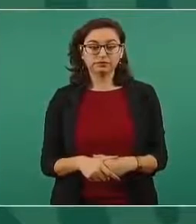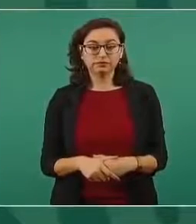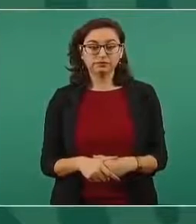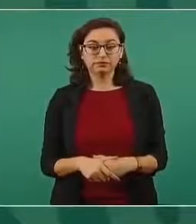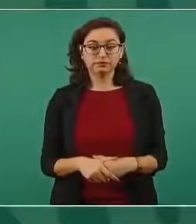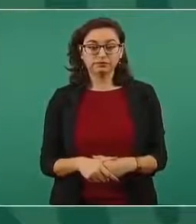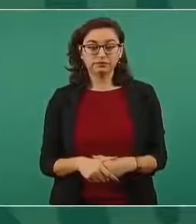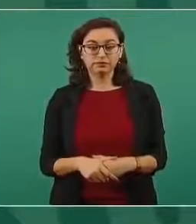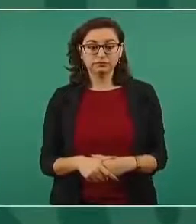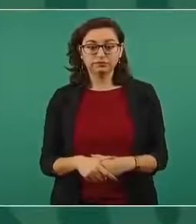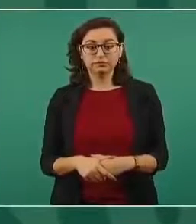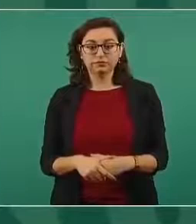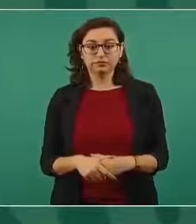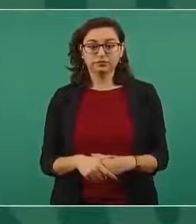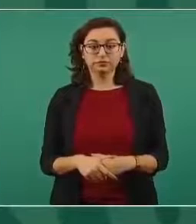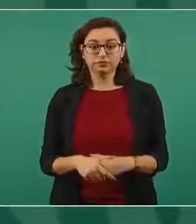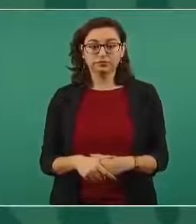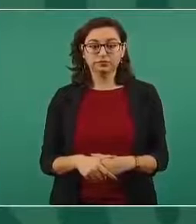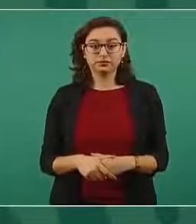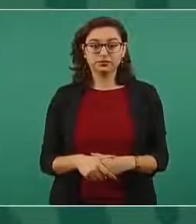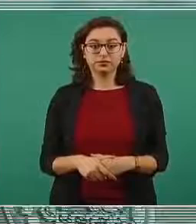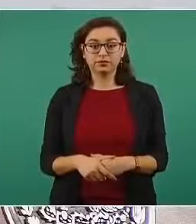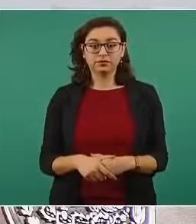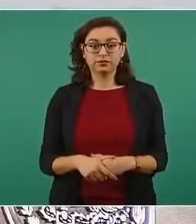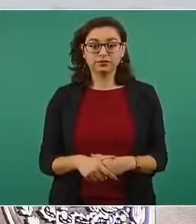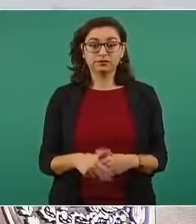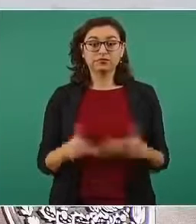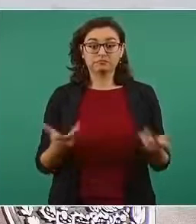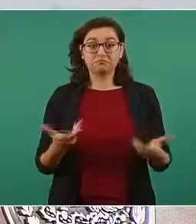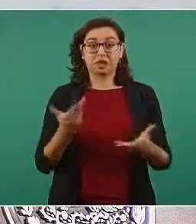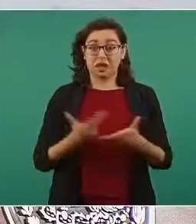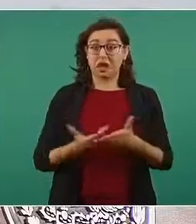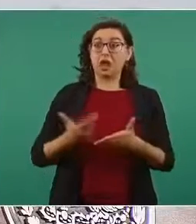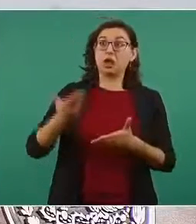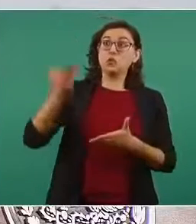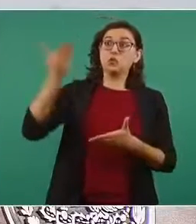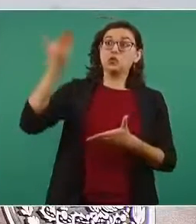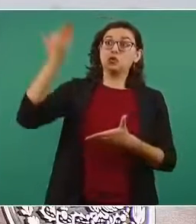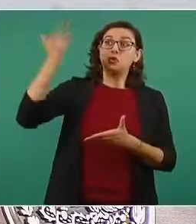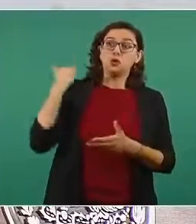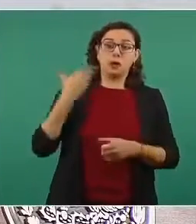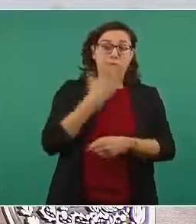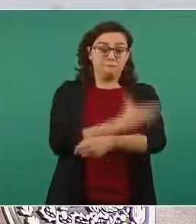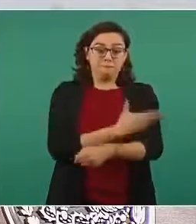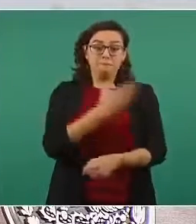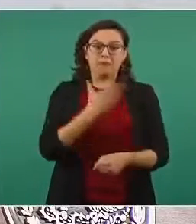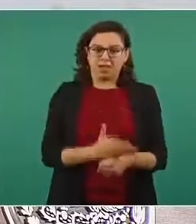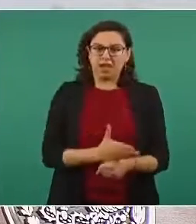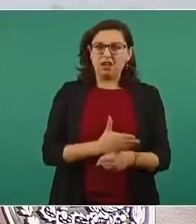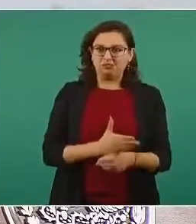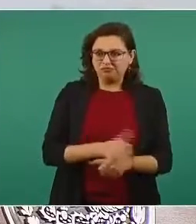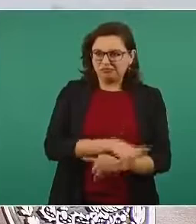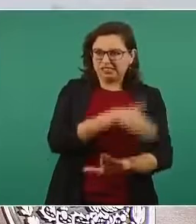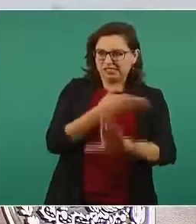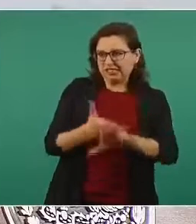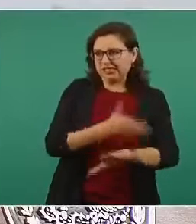al presidente Madero, porque